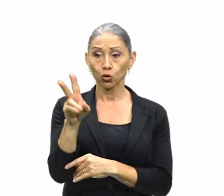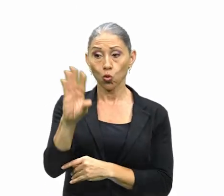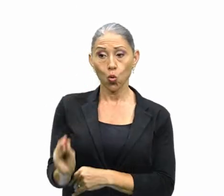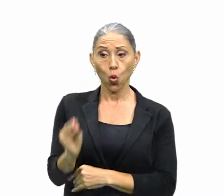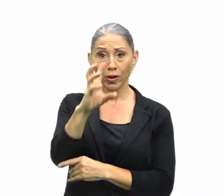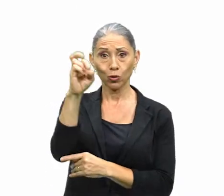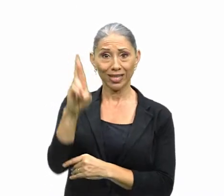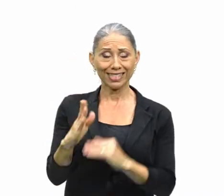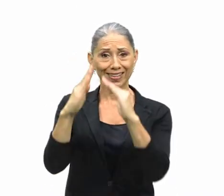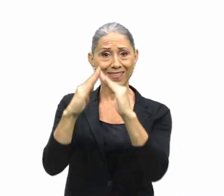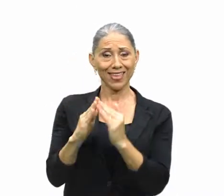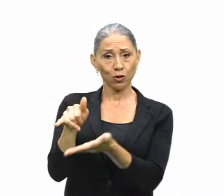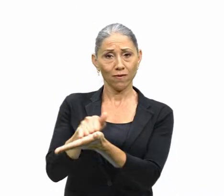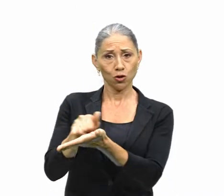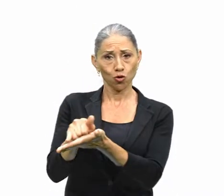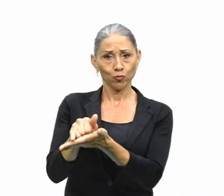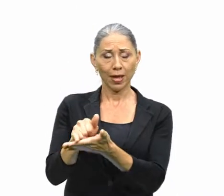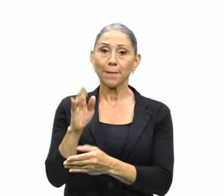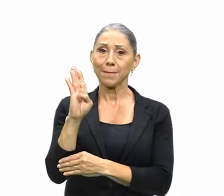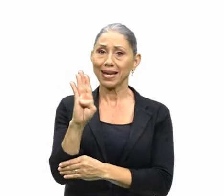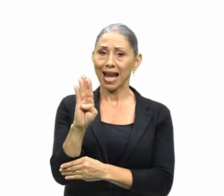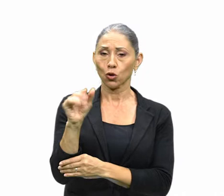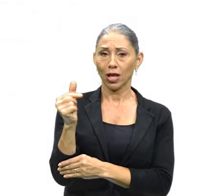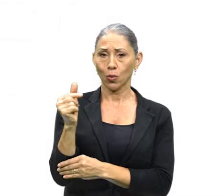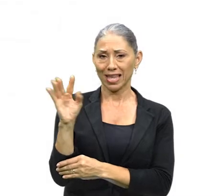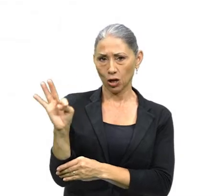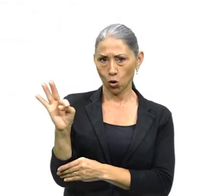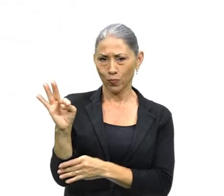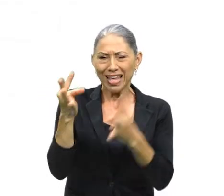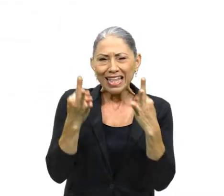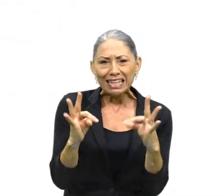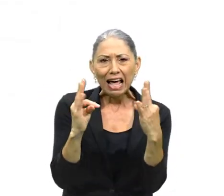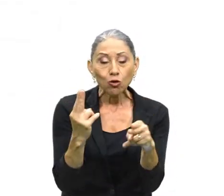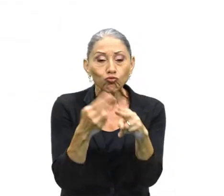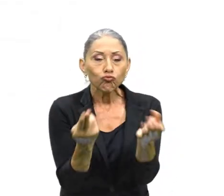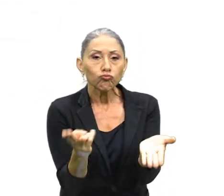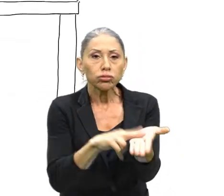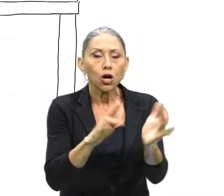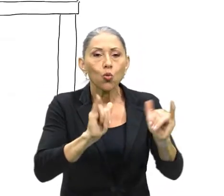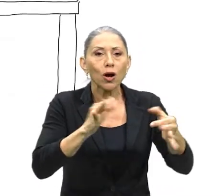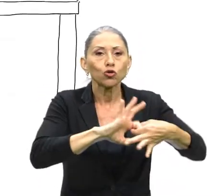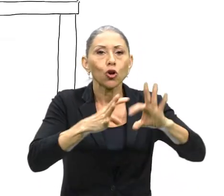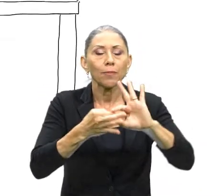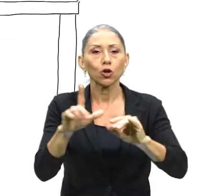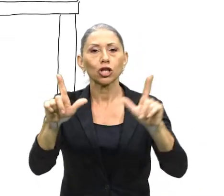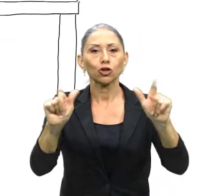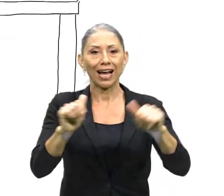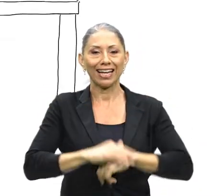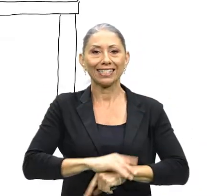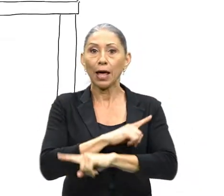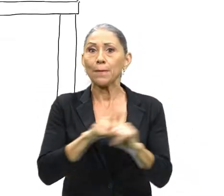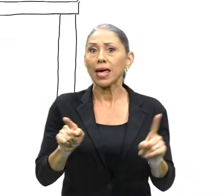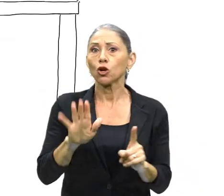joven costarricense que vivía en Nueva York, Bernardo de la Guardia Tinoco, trató de inscribirse en los Juegos Olímpicos de Los Ángeles, pero